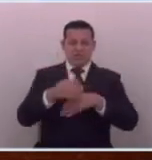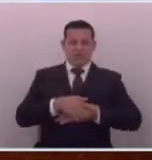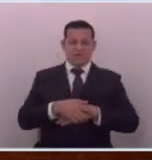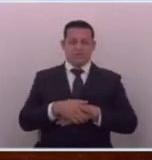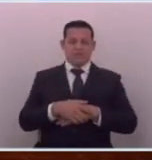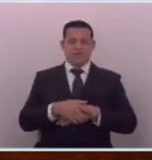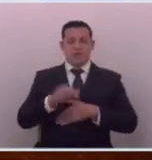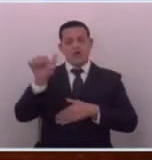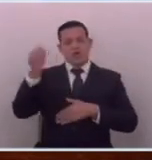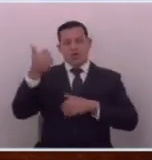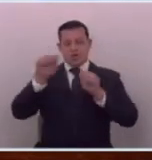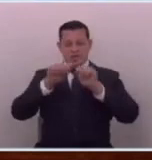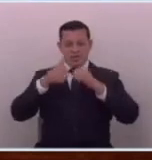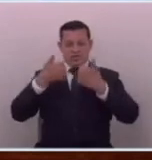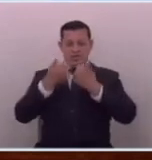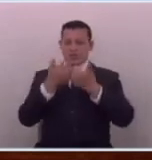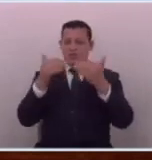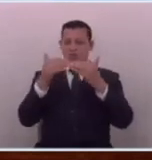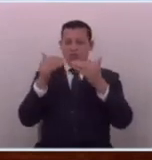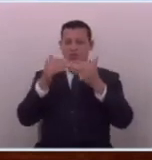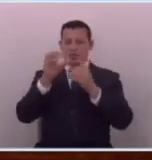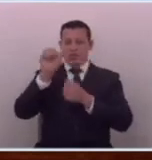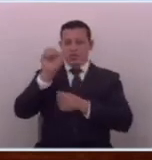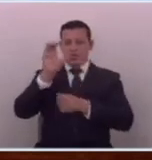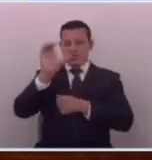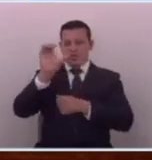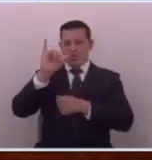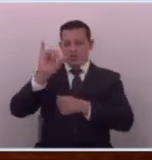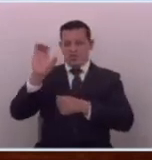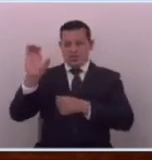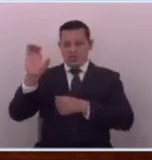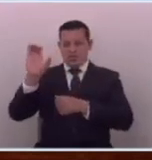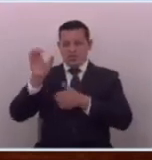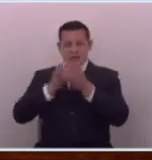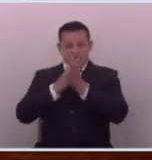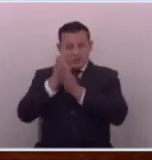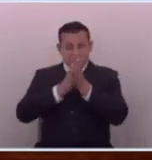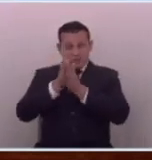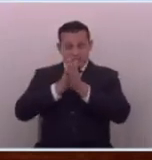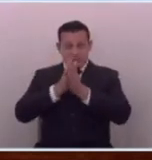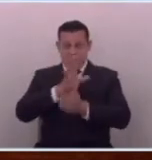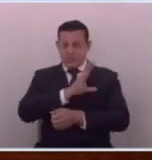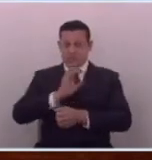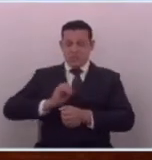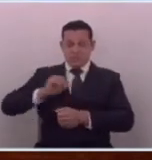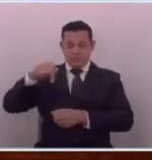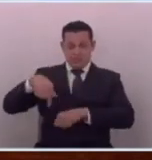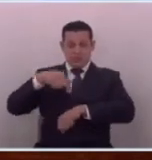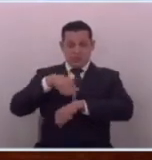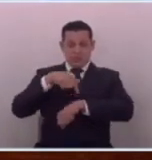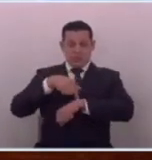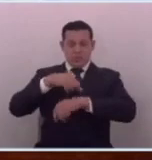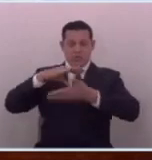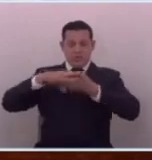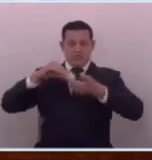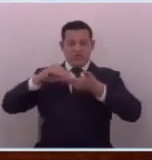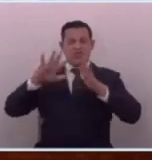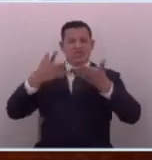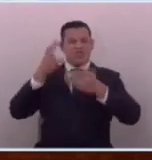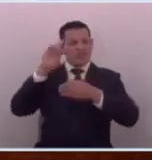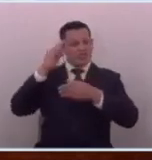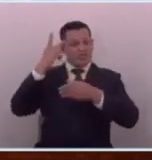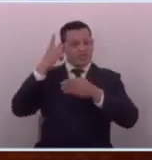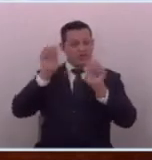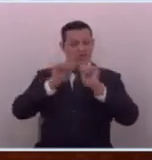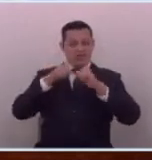hay otra asociación también la CIP que la he visto bastante interesada en El Salvador ahora le voy a contar qué es la Sociedad